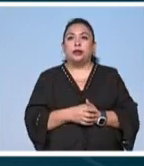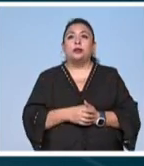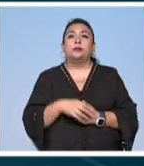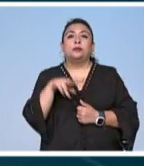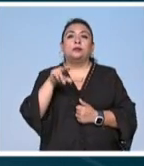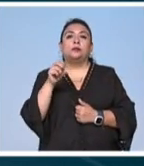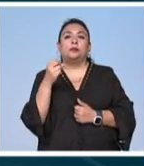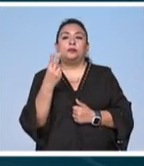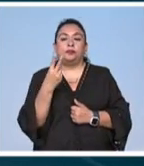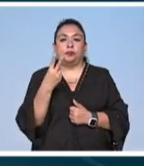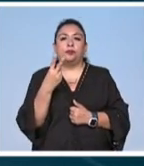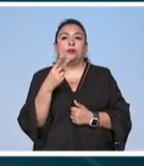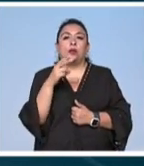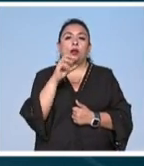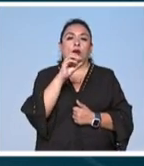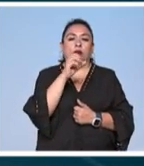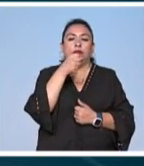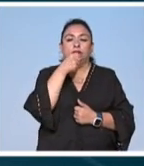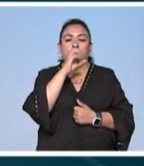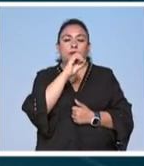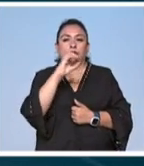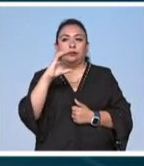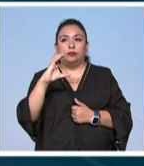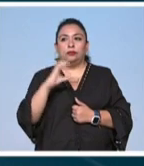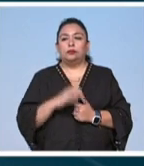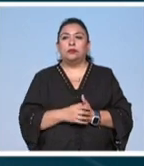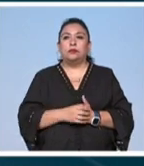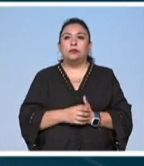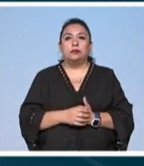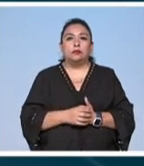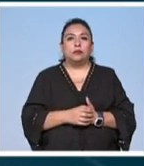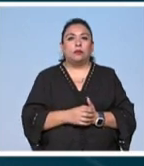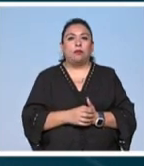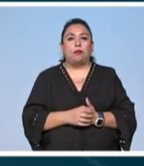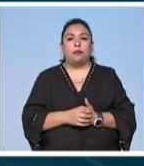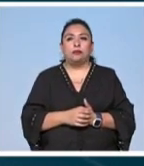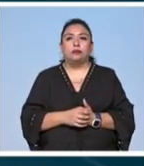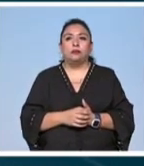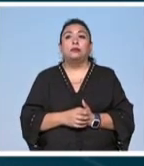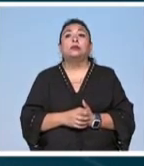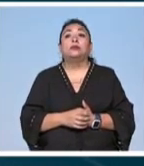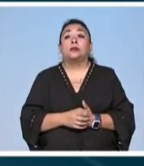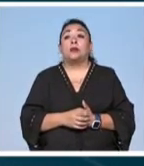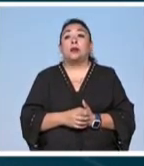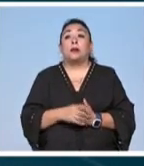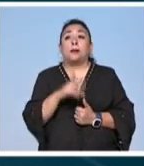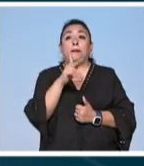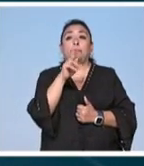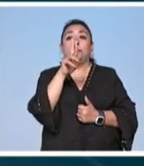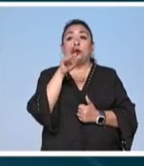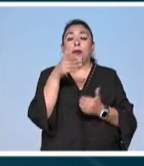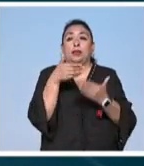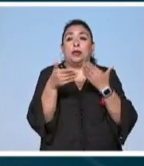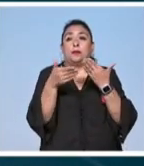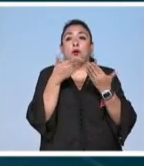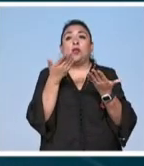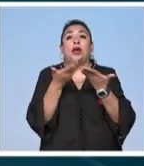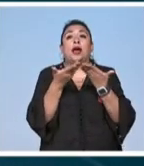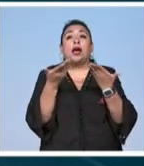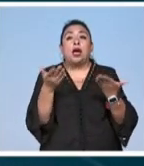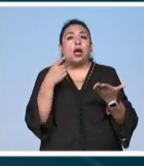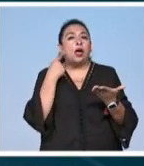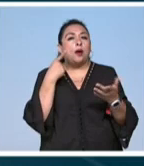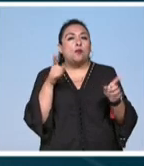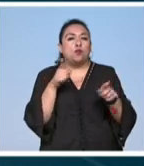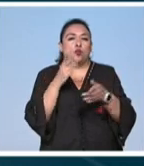noticias 22 óscar cortés el prometeo moderno ahora se alimenta de